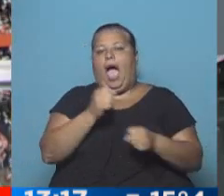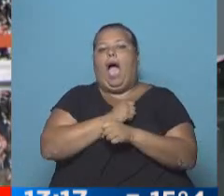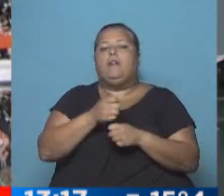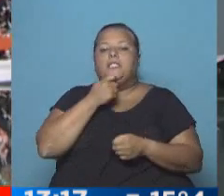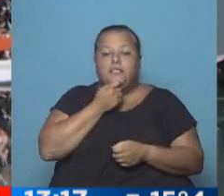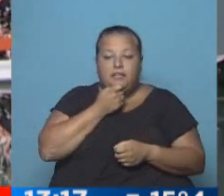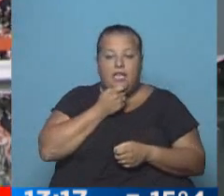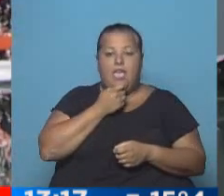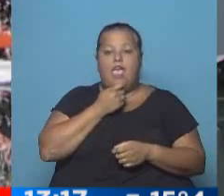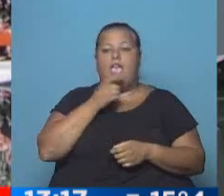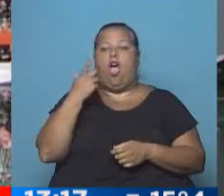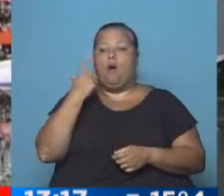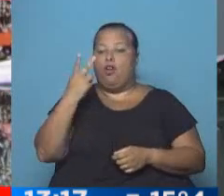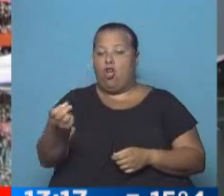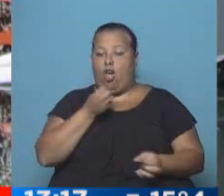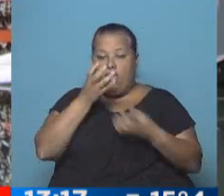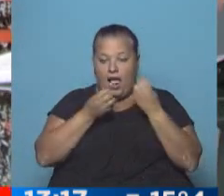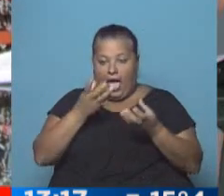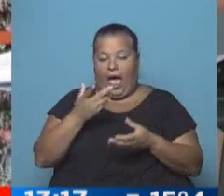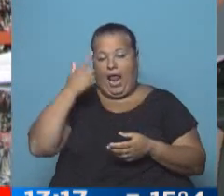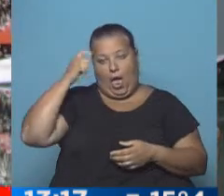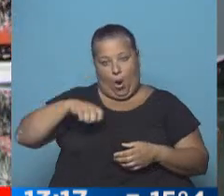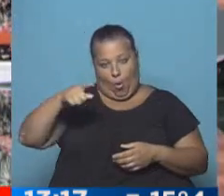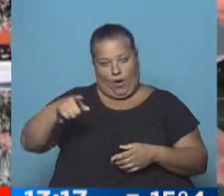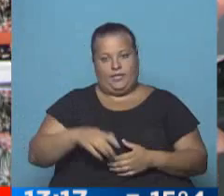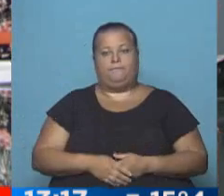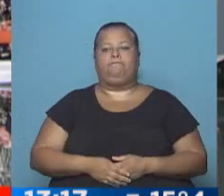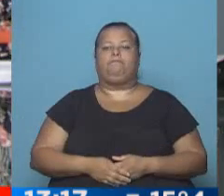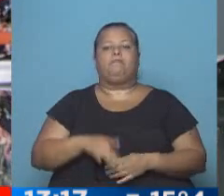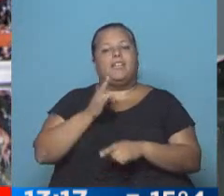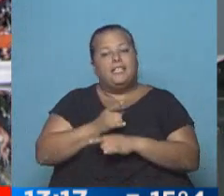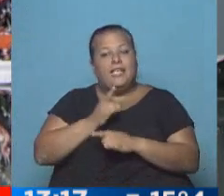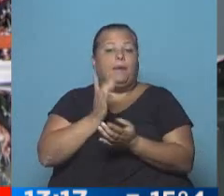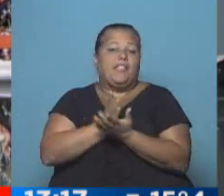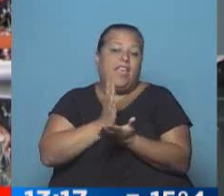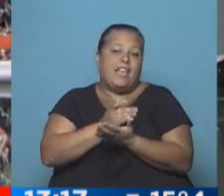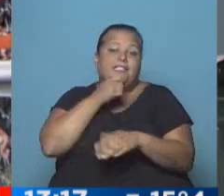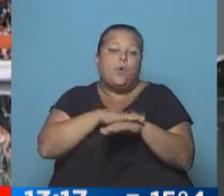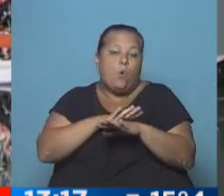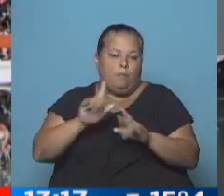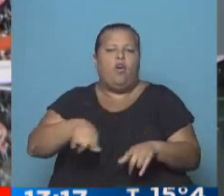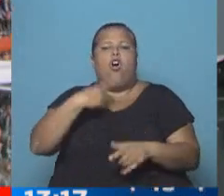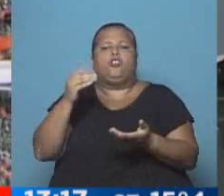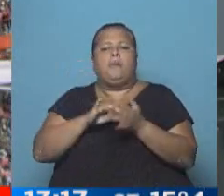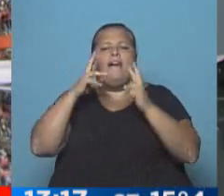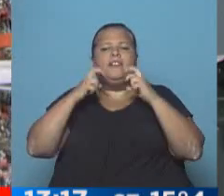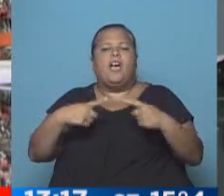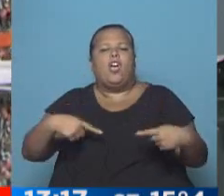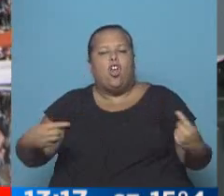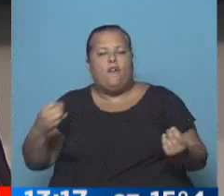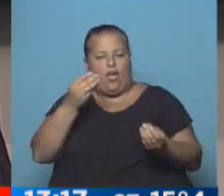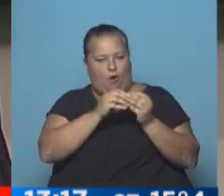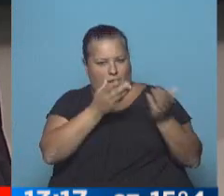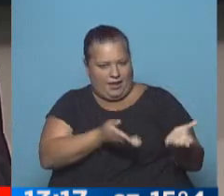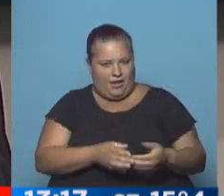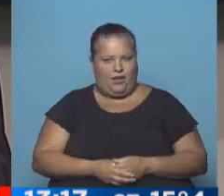entonces de la negativa a declarar ante la justicia de Alcaraz. Que siempre es un derecho de un imputado. ¿Qué otros datos hay sobre esta investigación? Emilio, ¿cómo